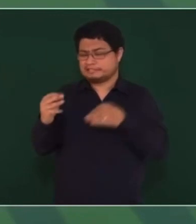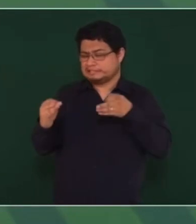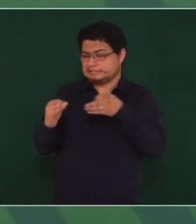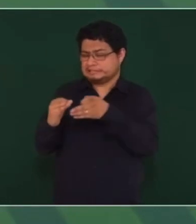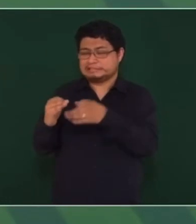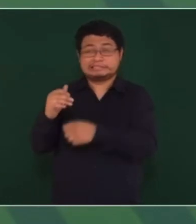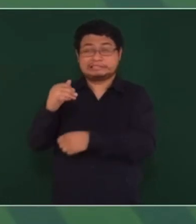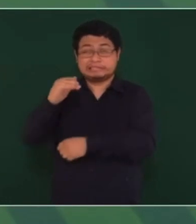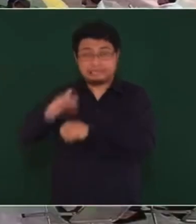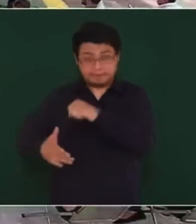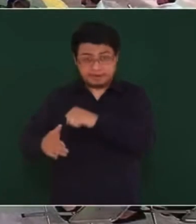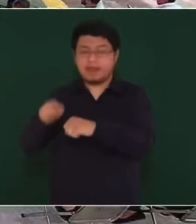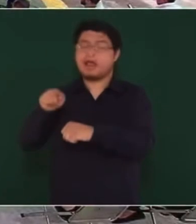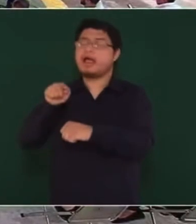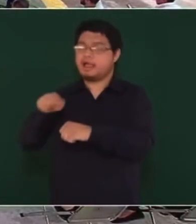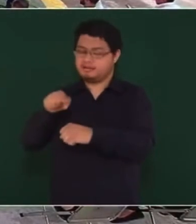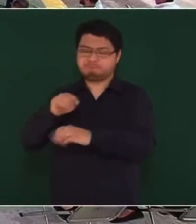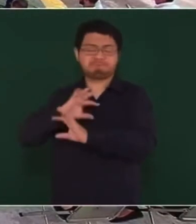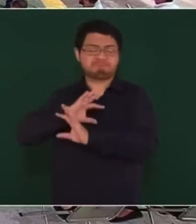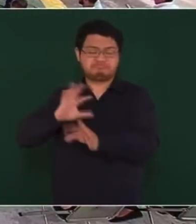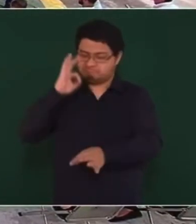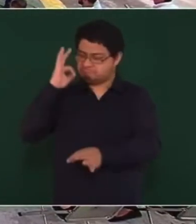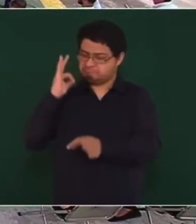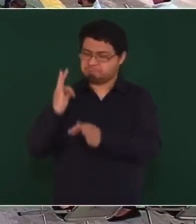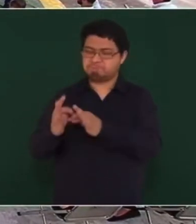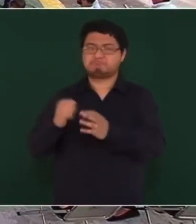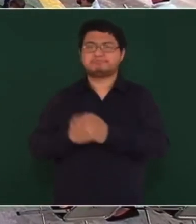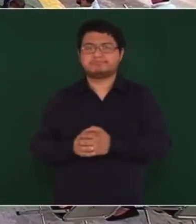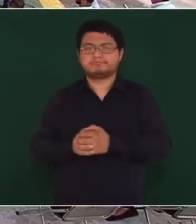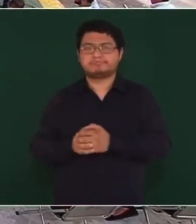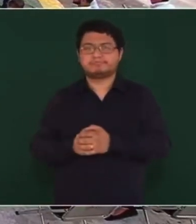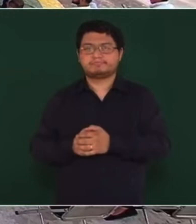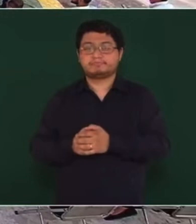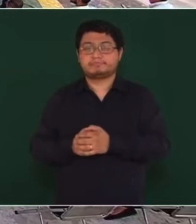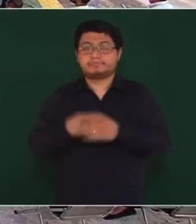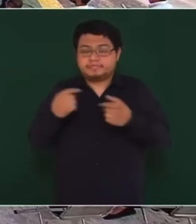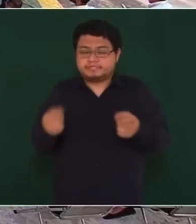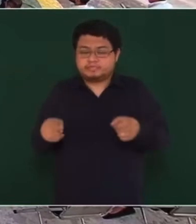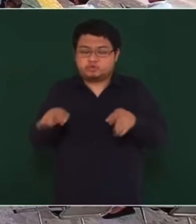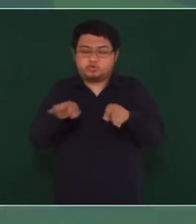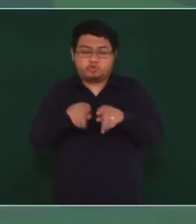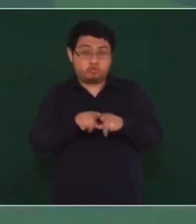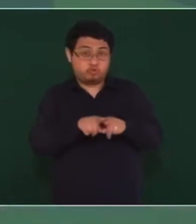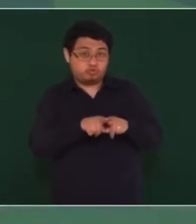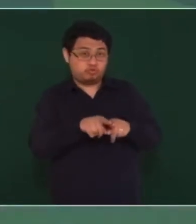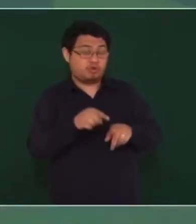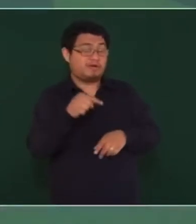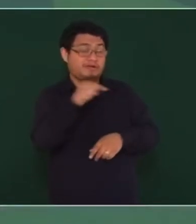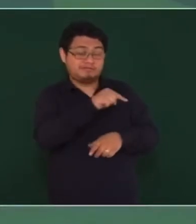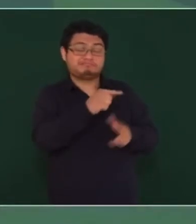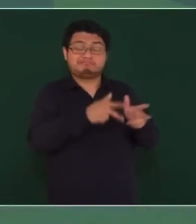va a estar junto a la entrada en funcionamiento del tren